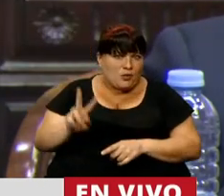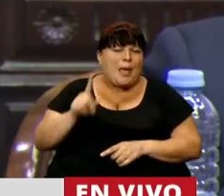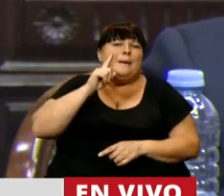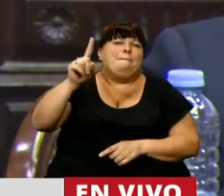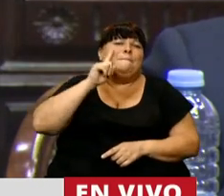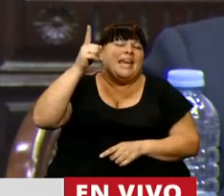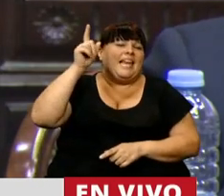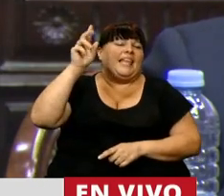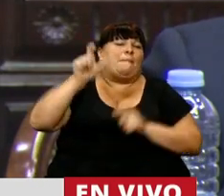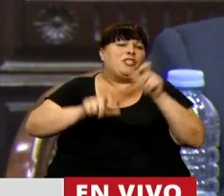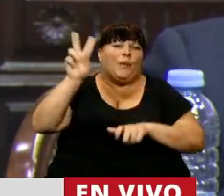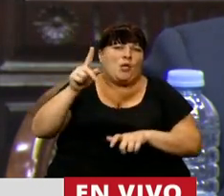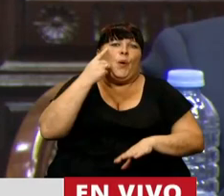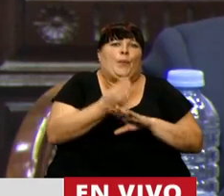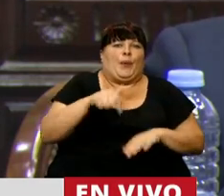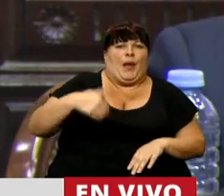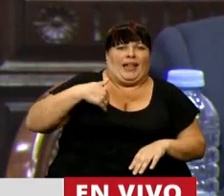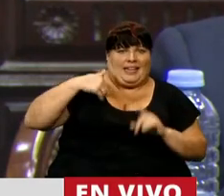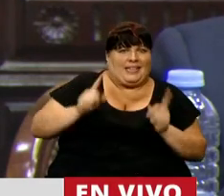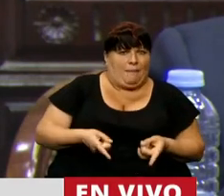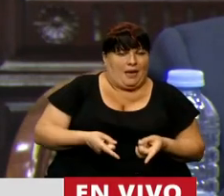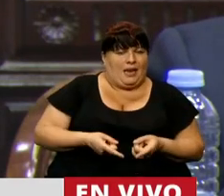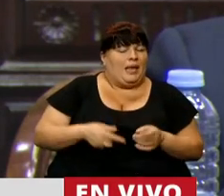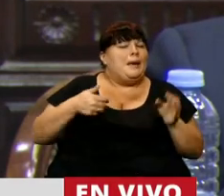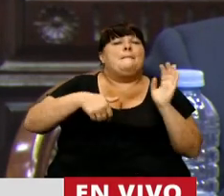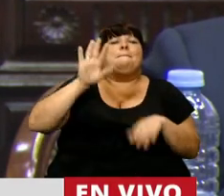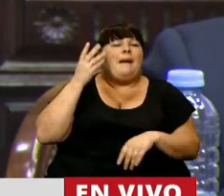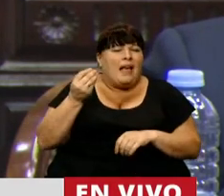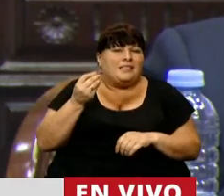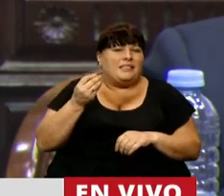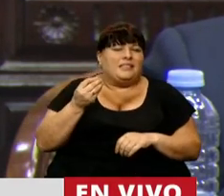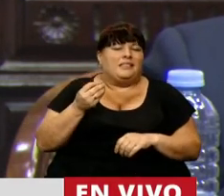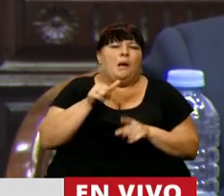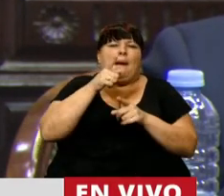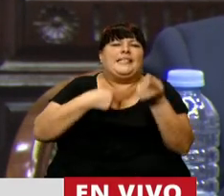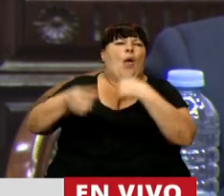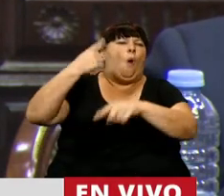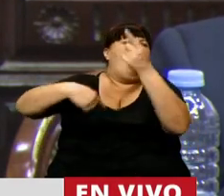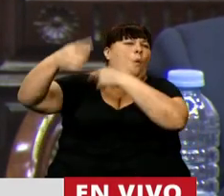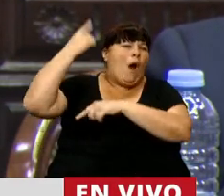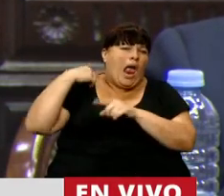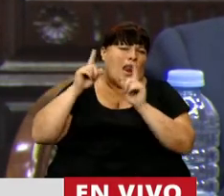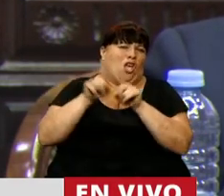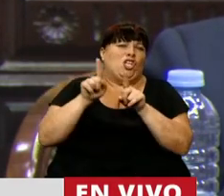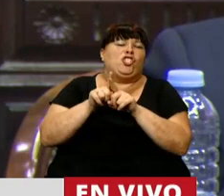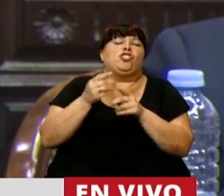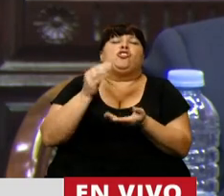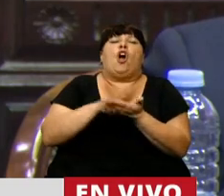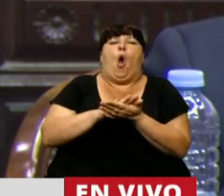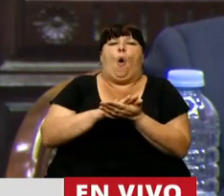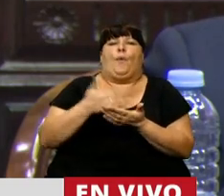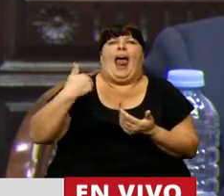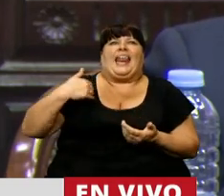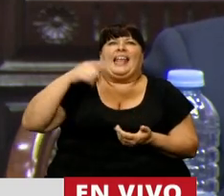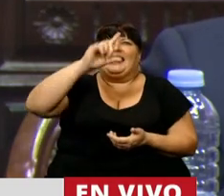los miles de venezolanos que están acá, sino sobre todo es un retroceso enorme en el perfil de la